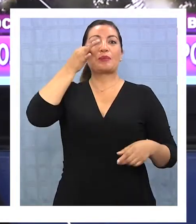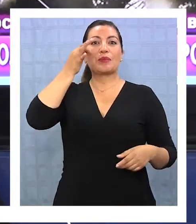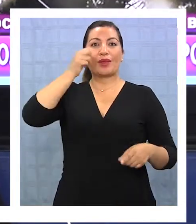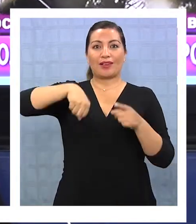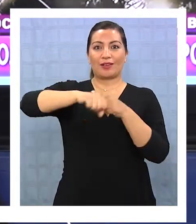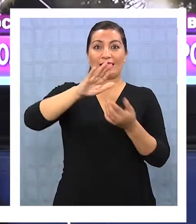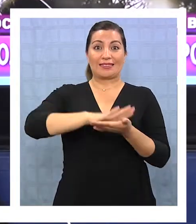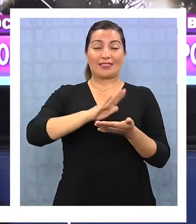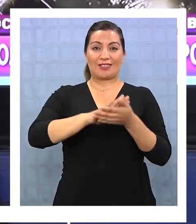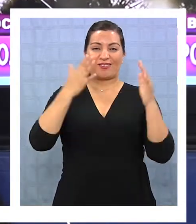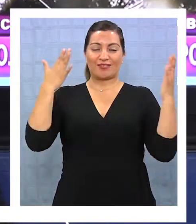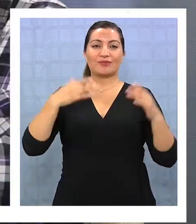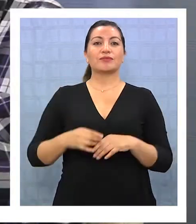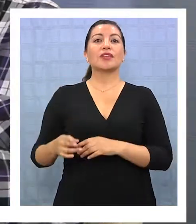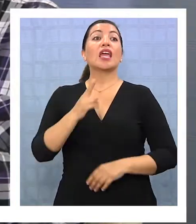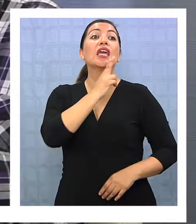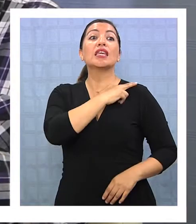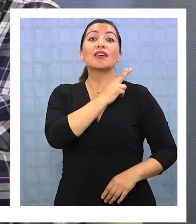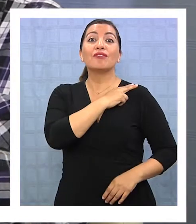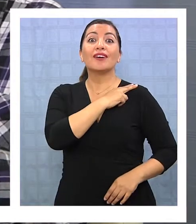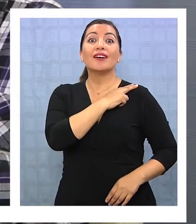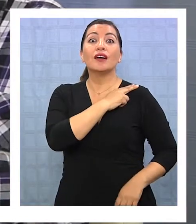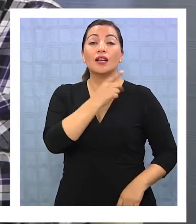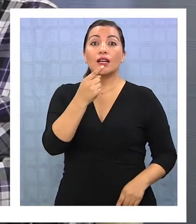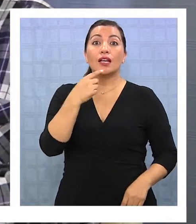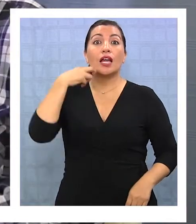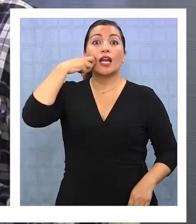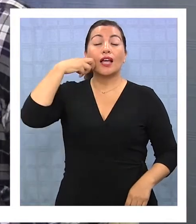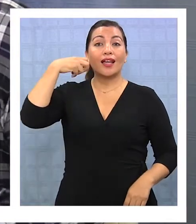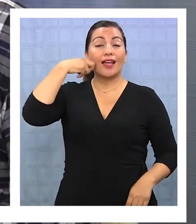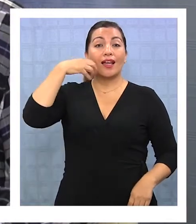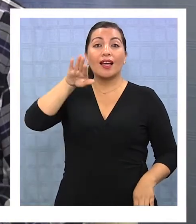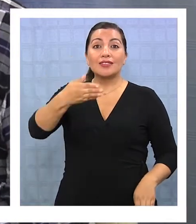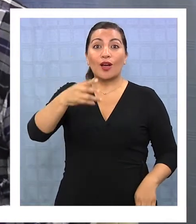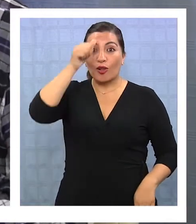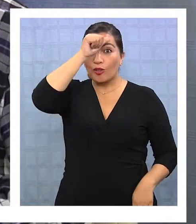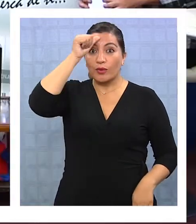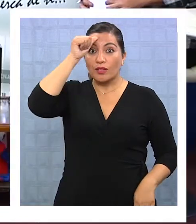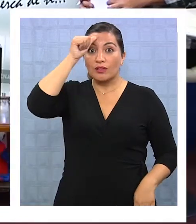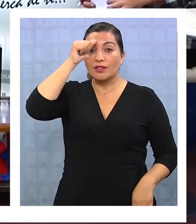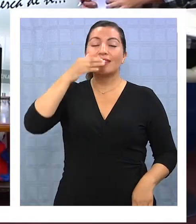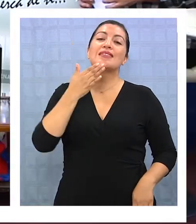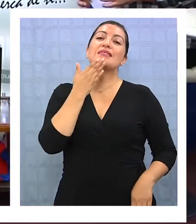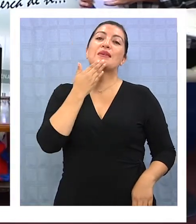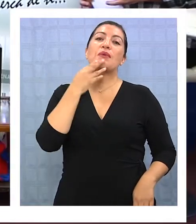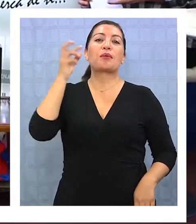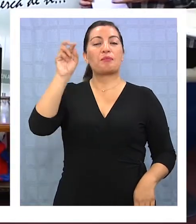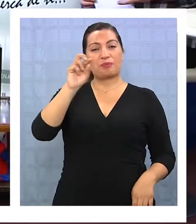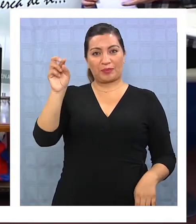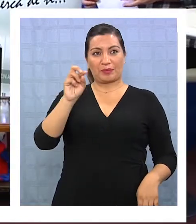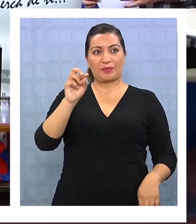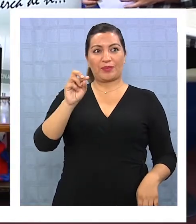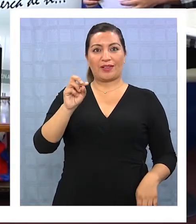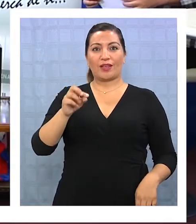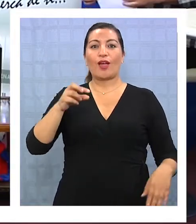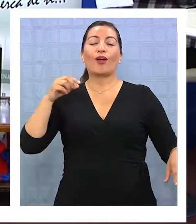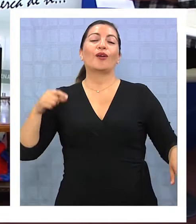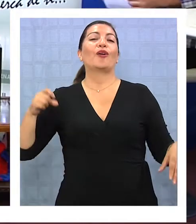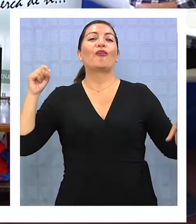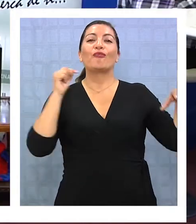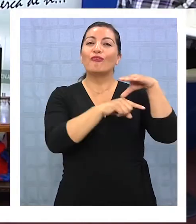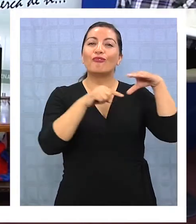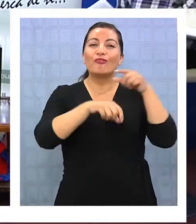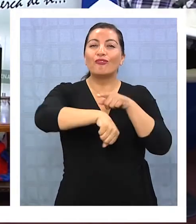partido para celebrar los goles. Jefa, vamos a hacer asado el domingo o no? Vamos a celebrar a los papás. Claro, con fútbol y ganando